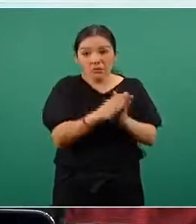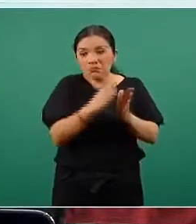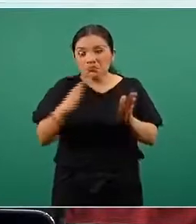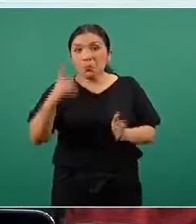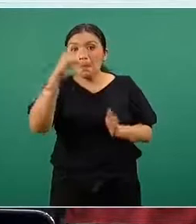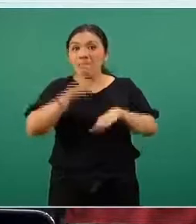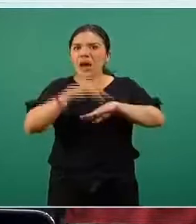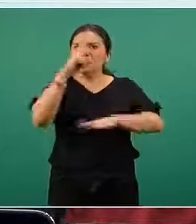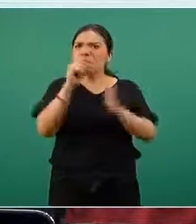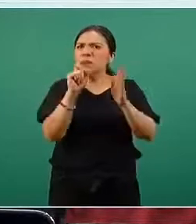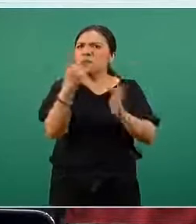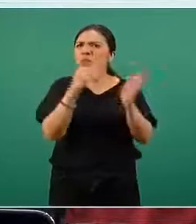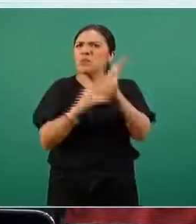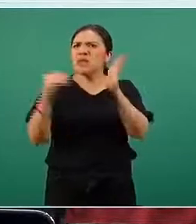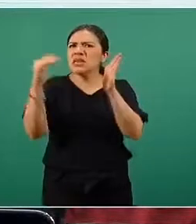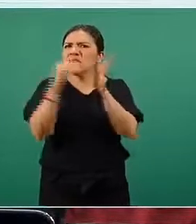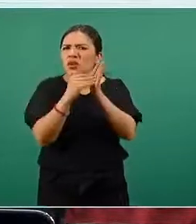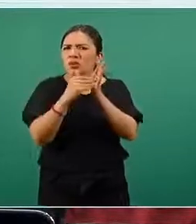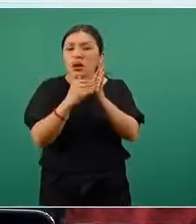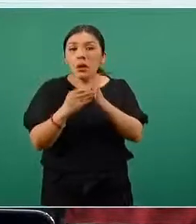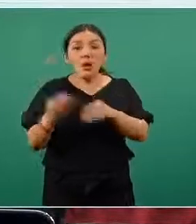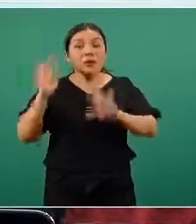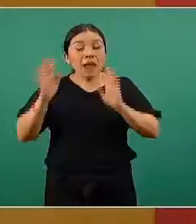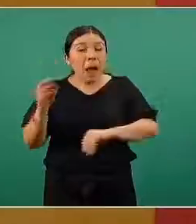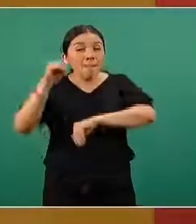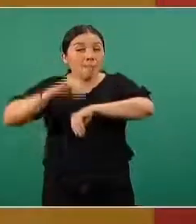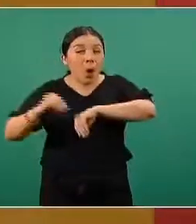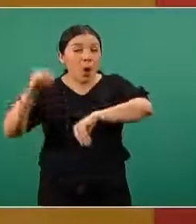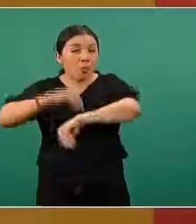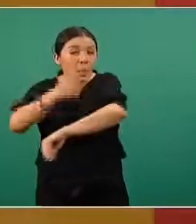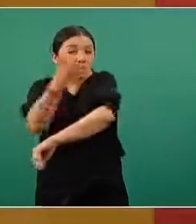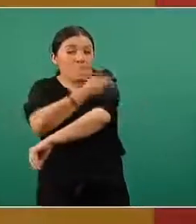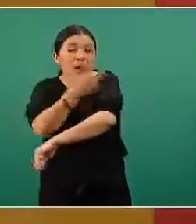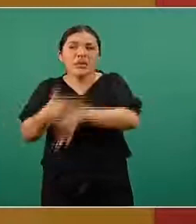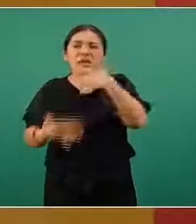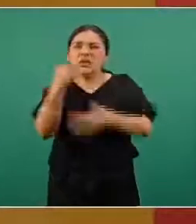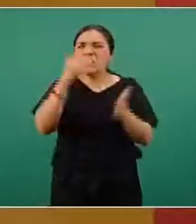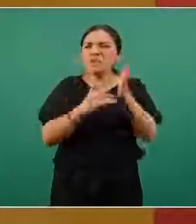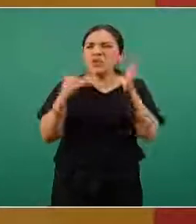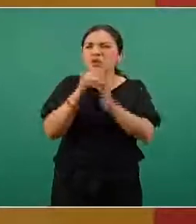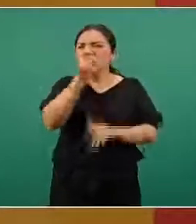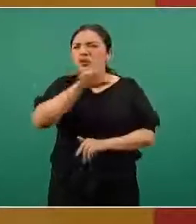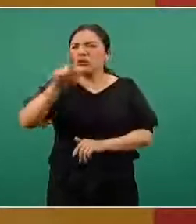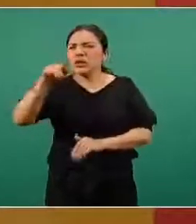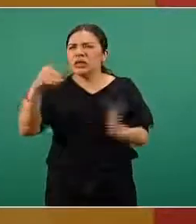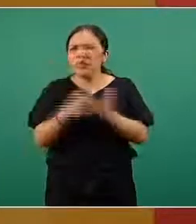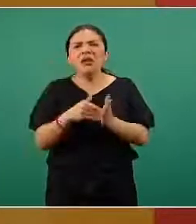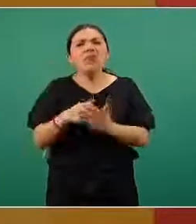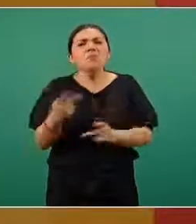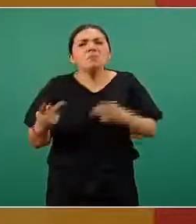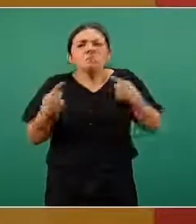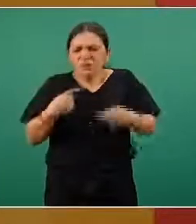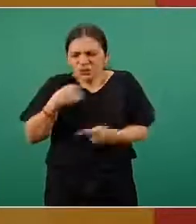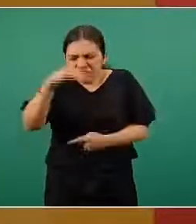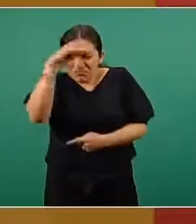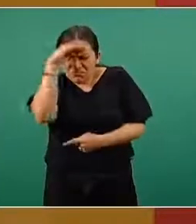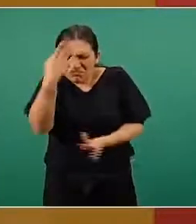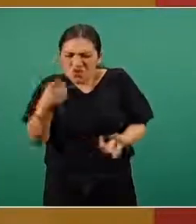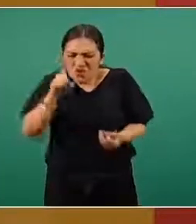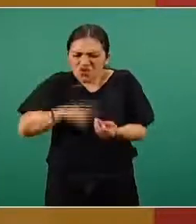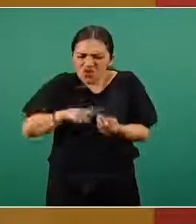21 millones y hemos puesto 15 millones 870 mil, las personas se preguntan dónde están